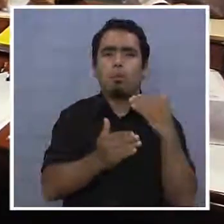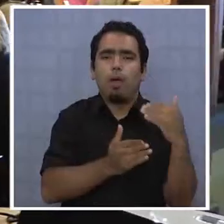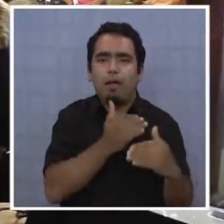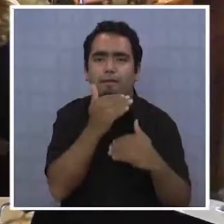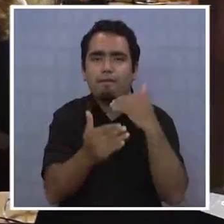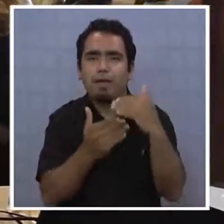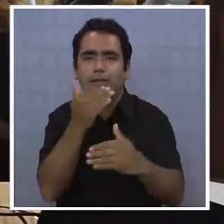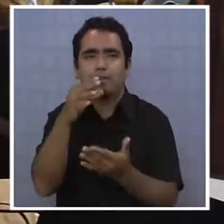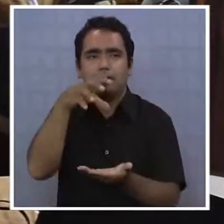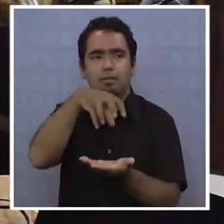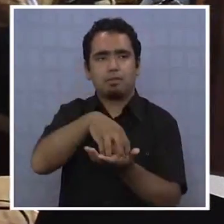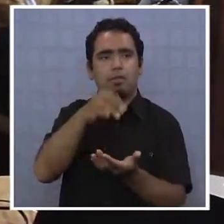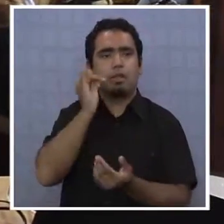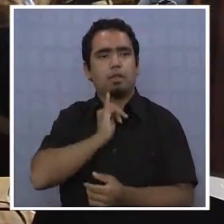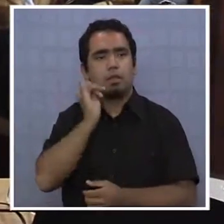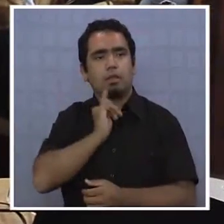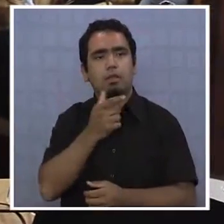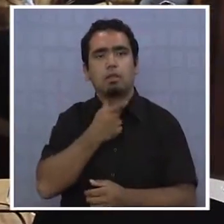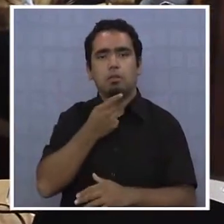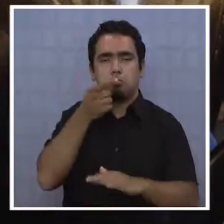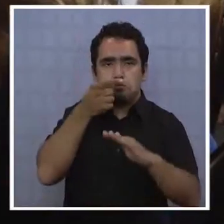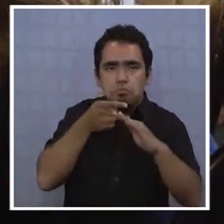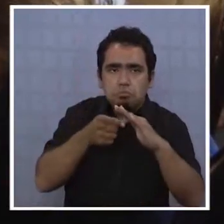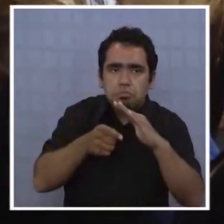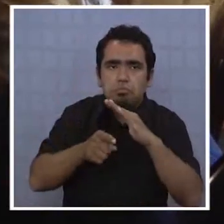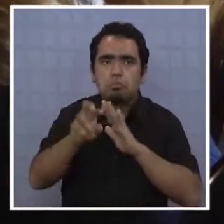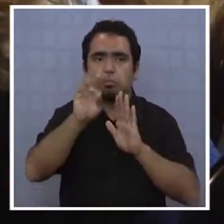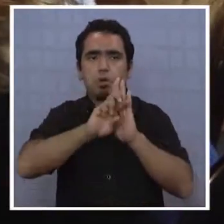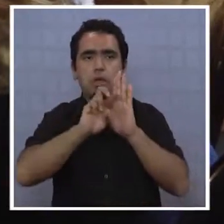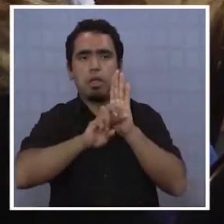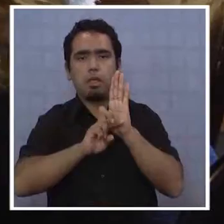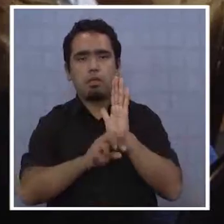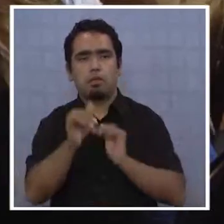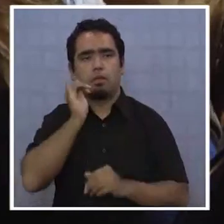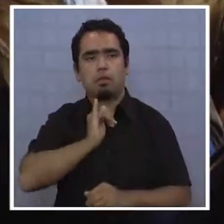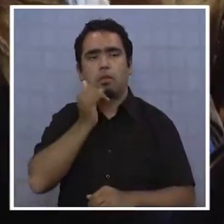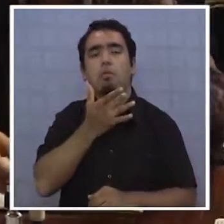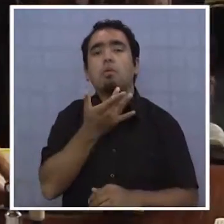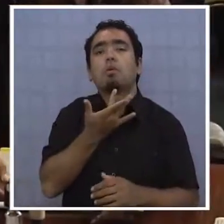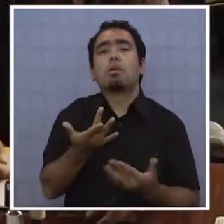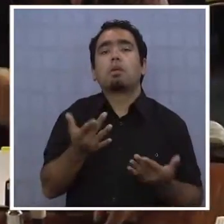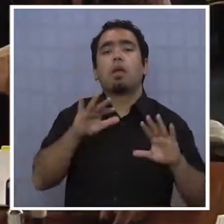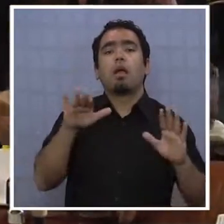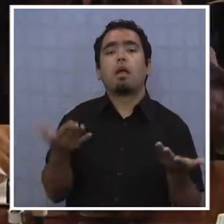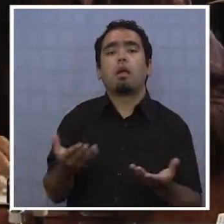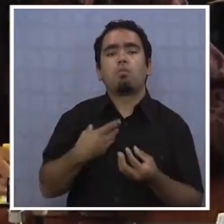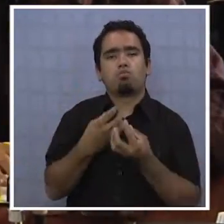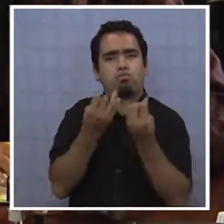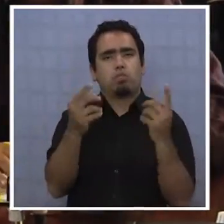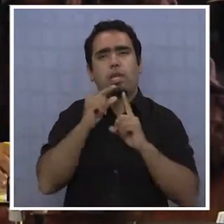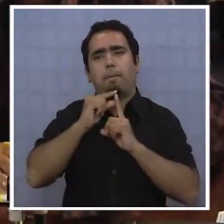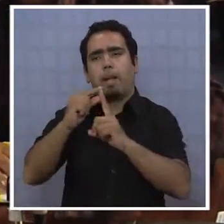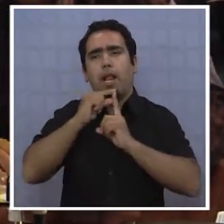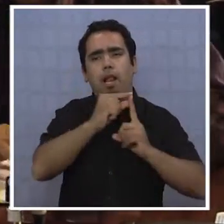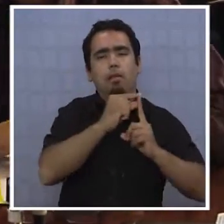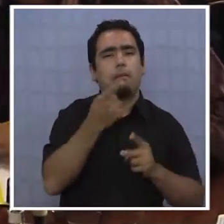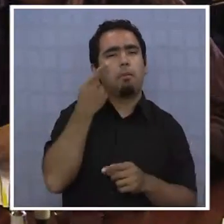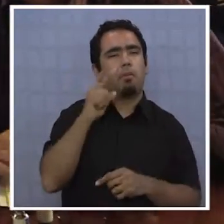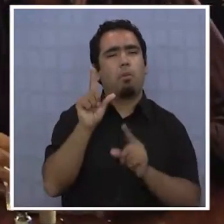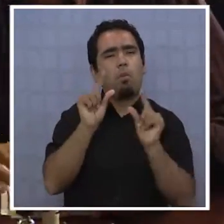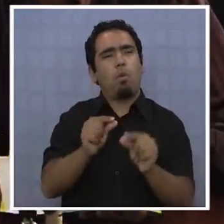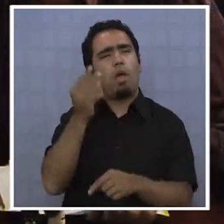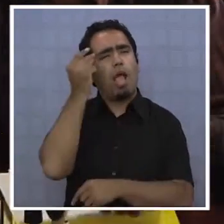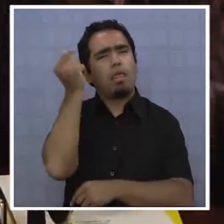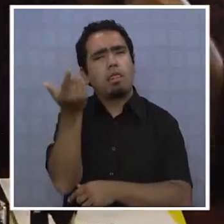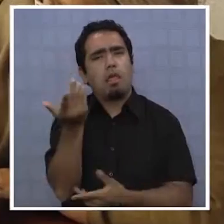parte del avance de nuestra ciudad deberán adentrarse en la búsqueda de proyectos para Iquique, ya que hasta el momento son muchas las palabras